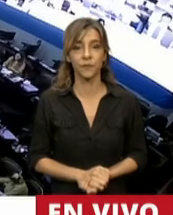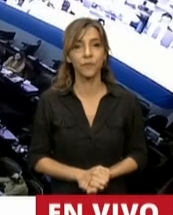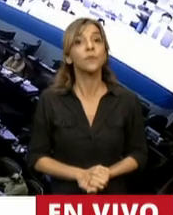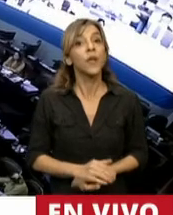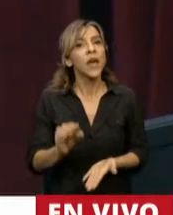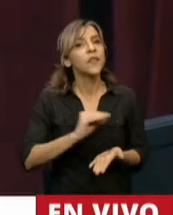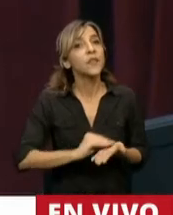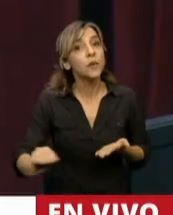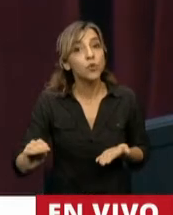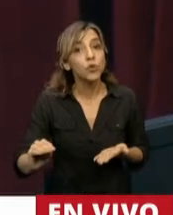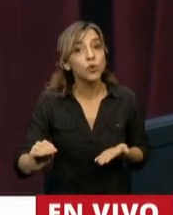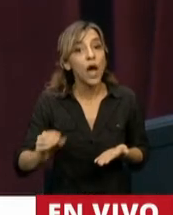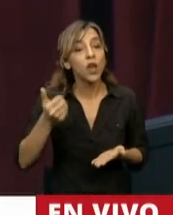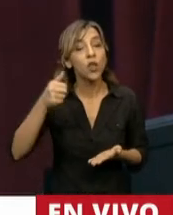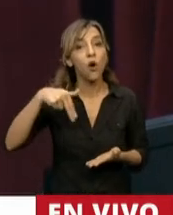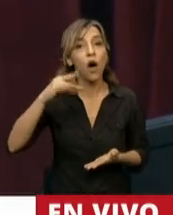Diputado Andrés Sotos.